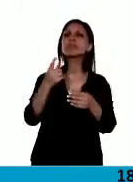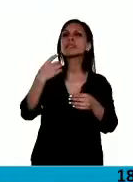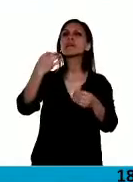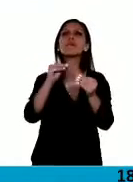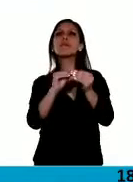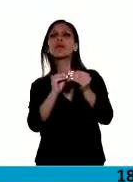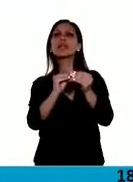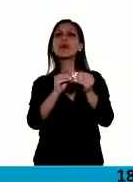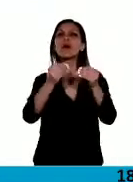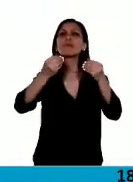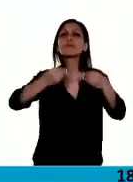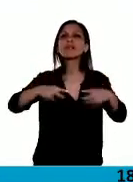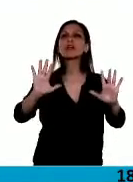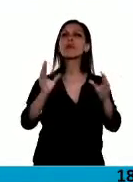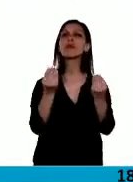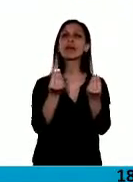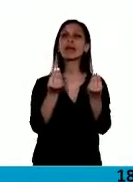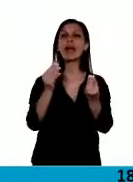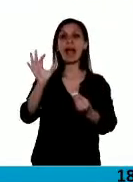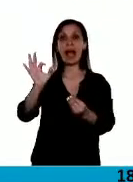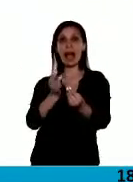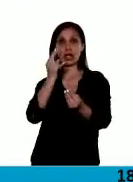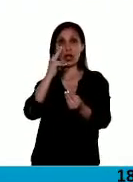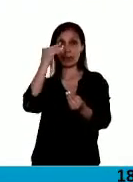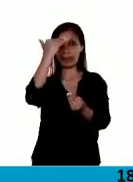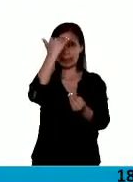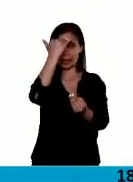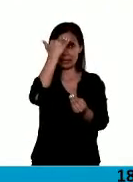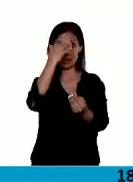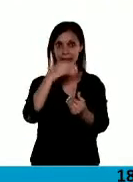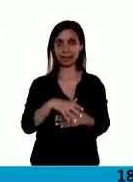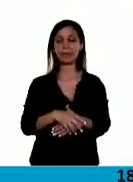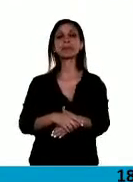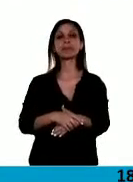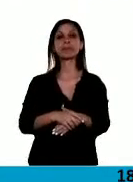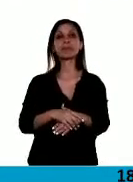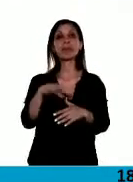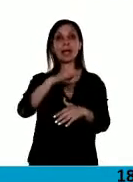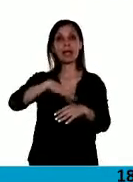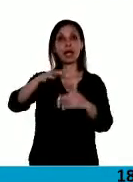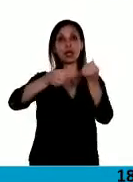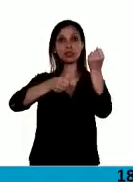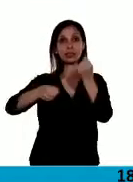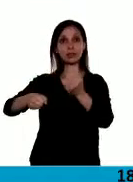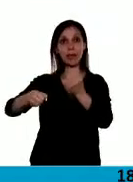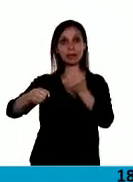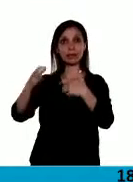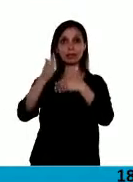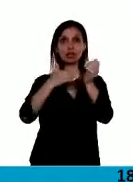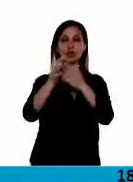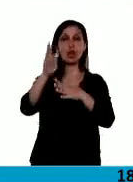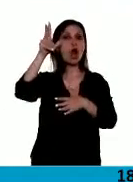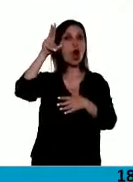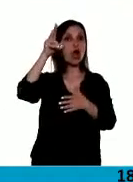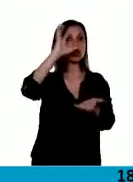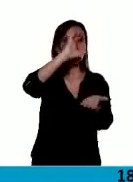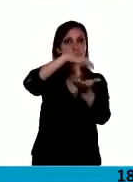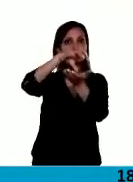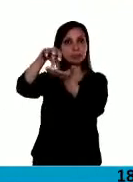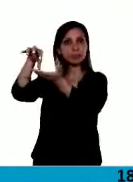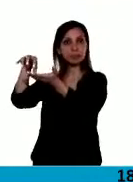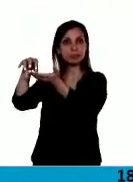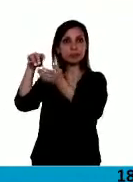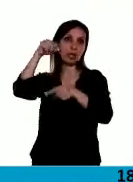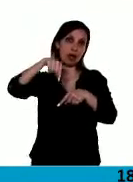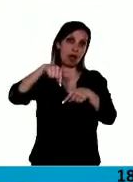Presidente? Porque en el año 2015, en José C. Paz se construyeron 8 edificios donde funcionan hospitales hoy,